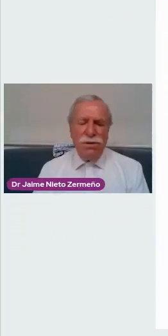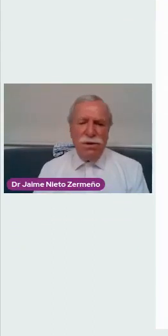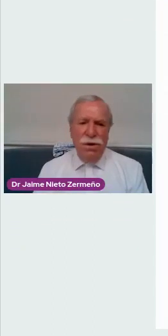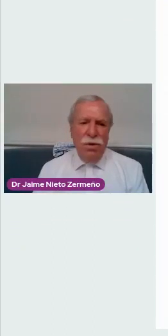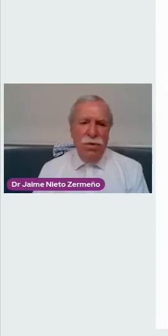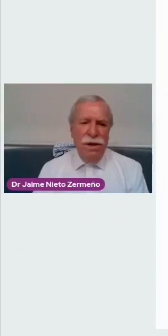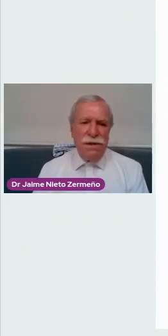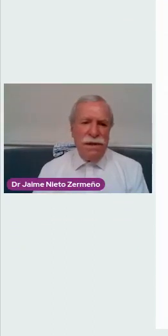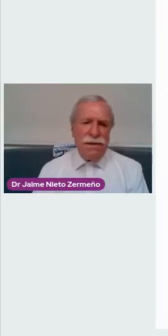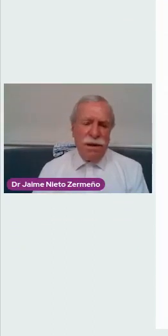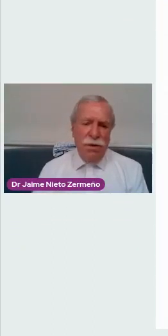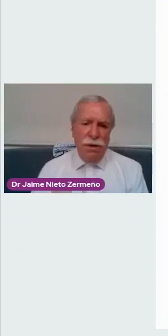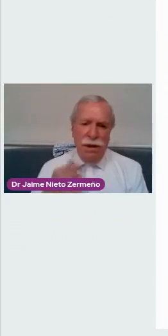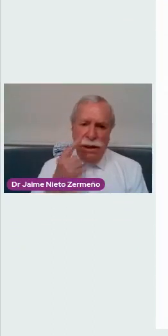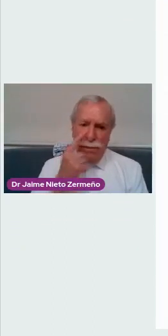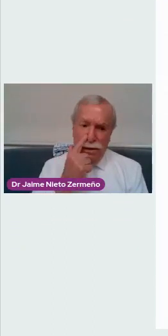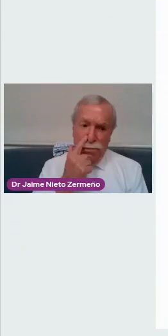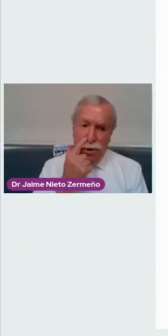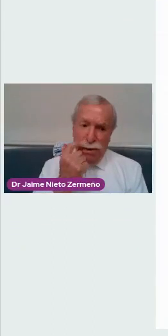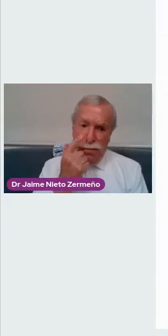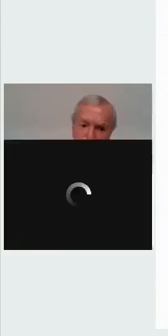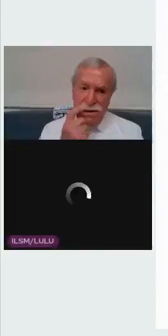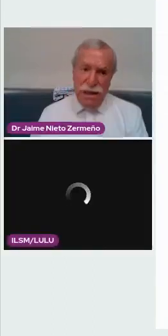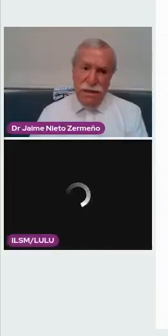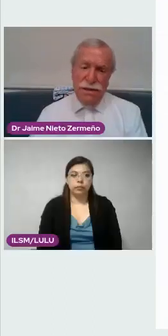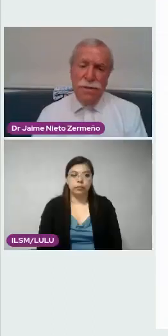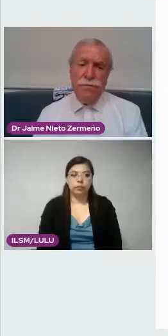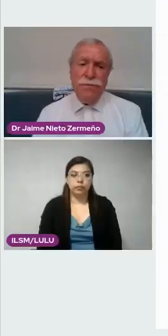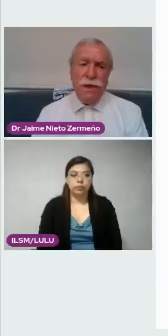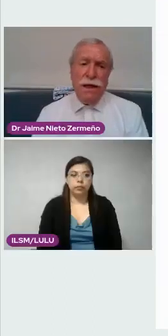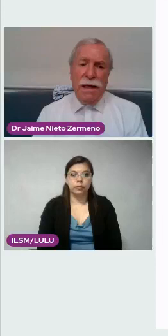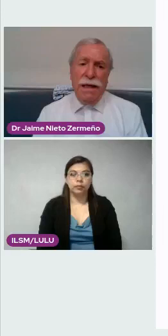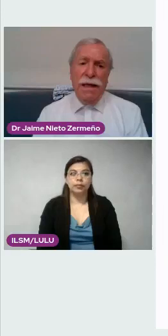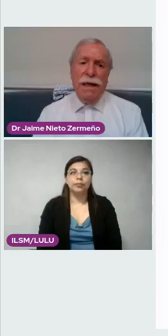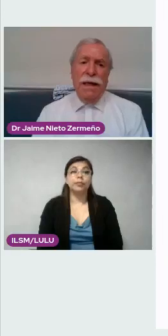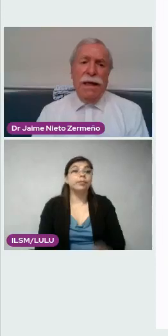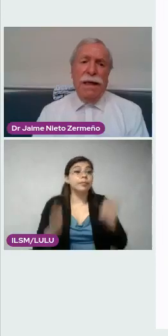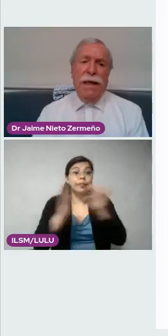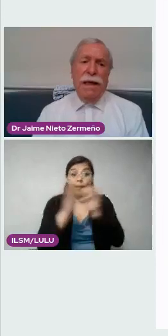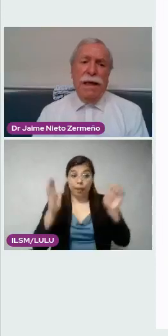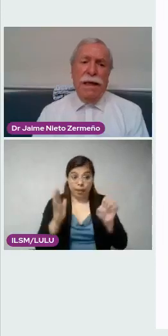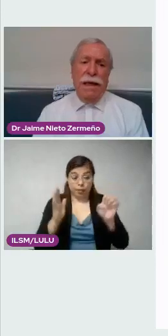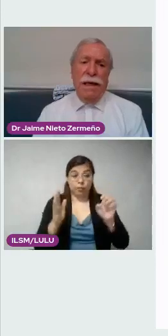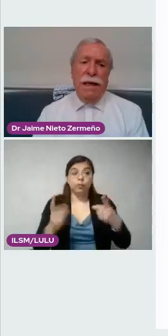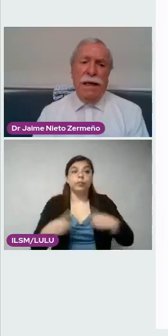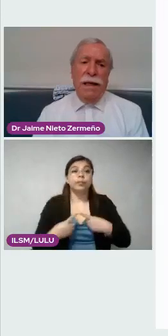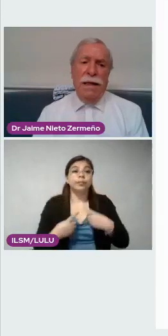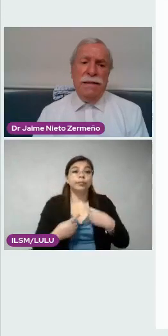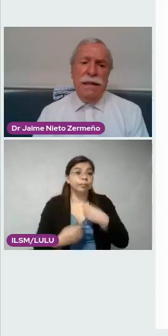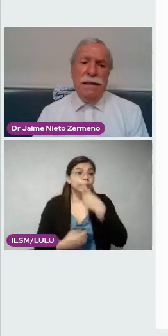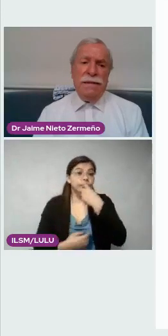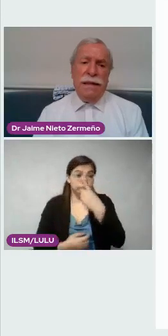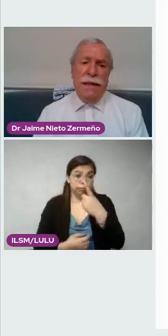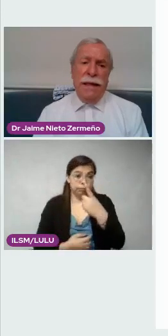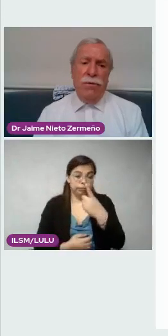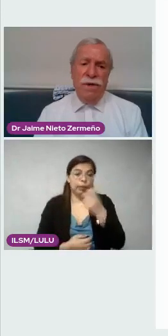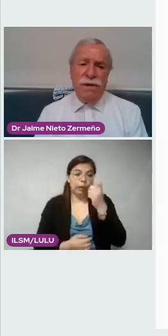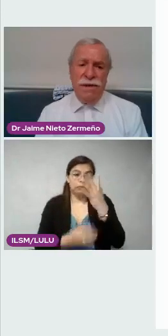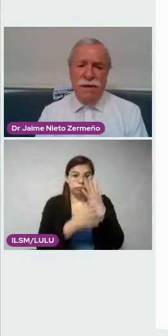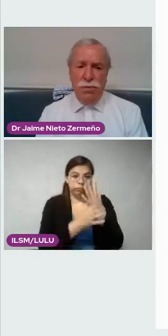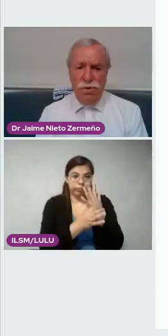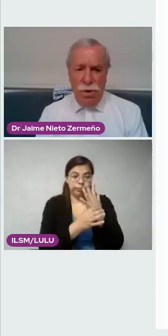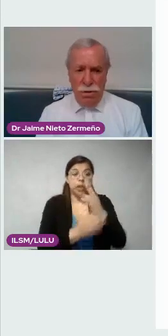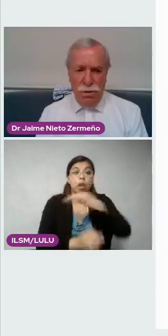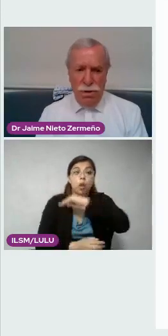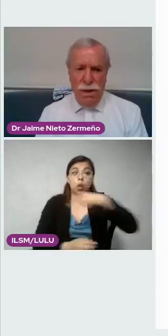cosas que nos enorgullecen extraordinariamente. Por ejemplo, decirles que en